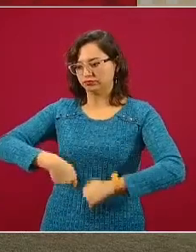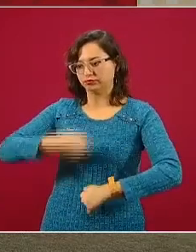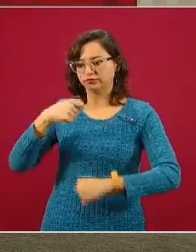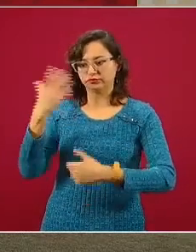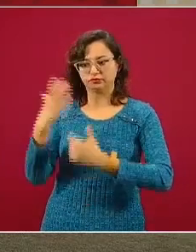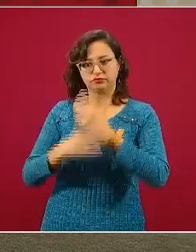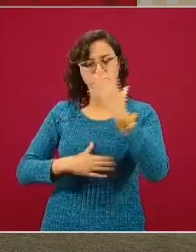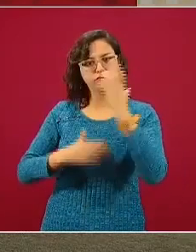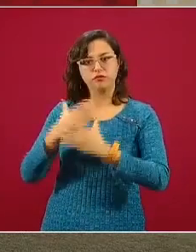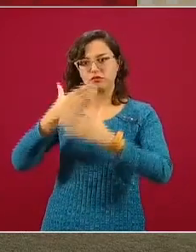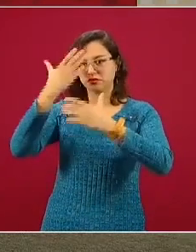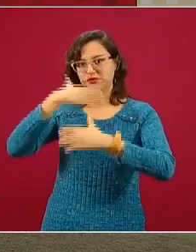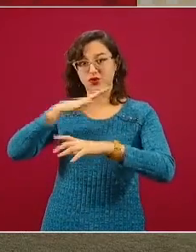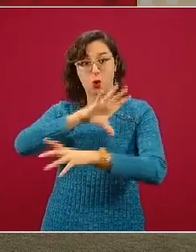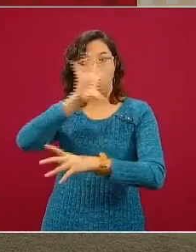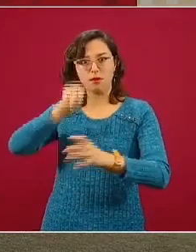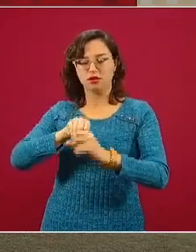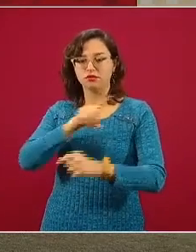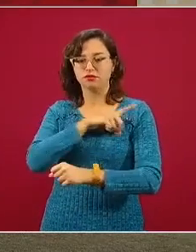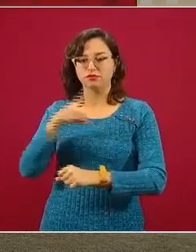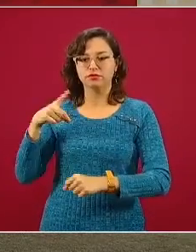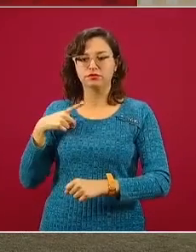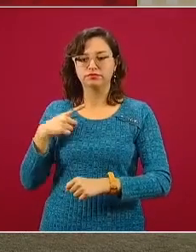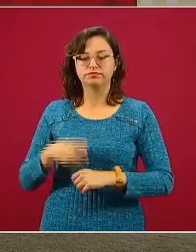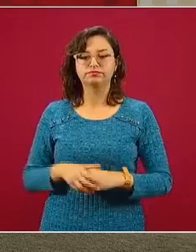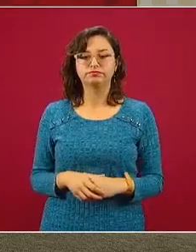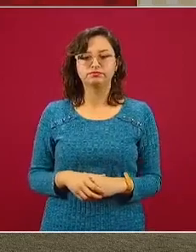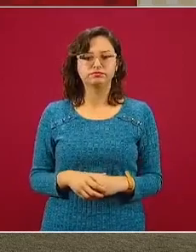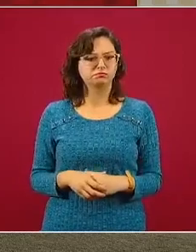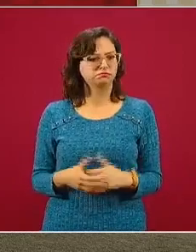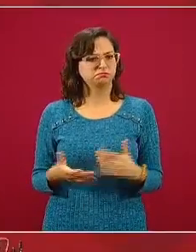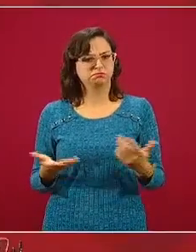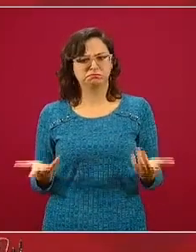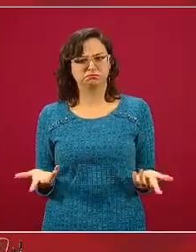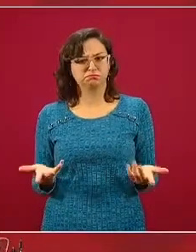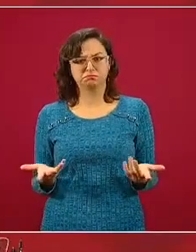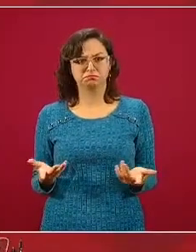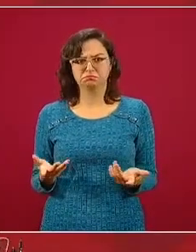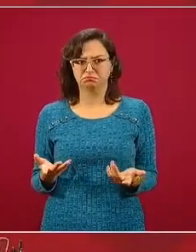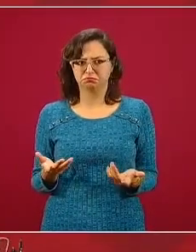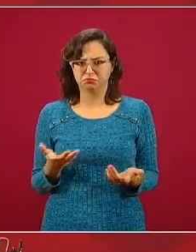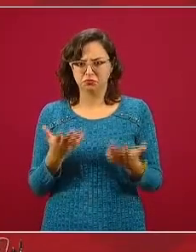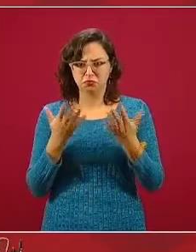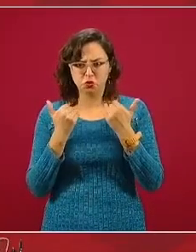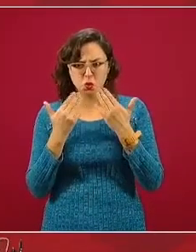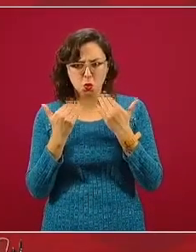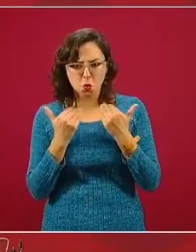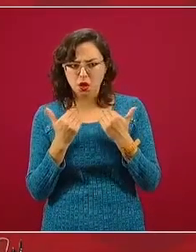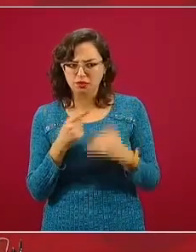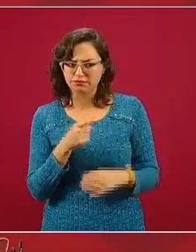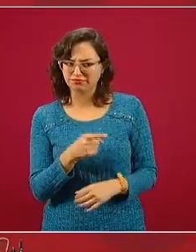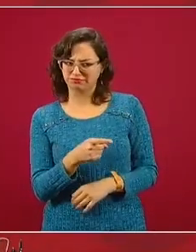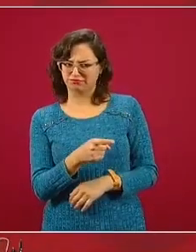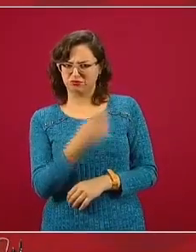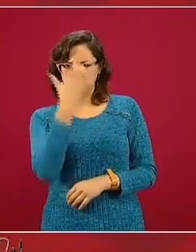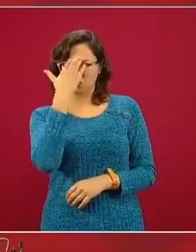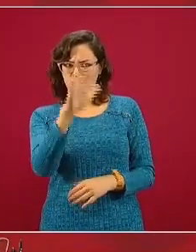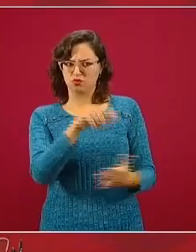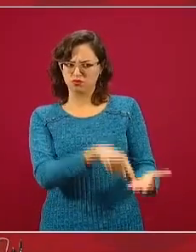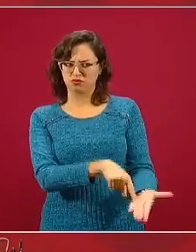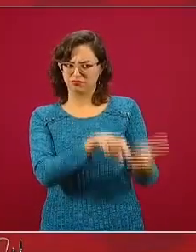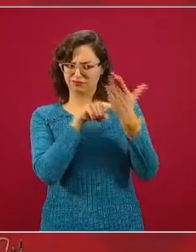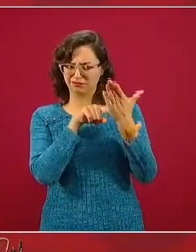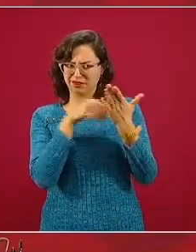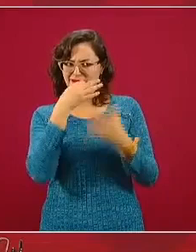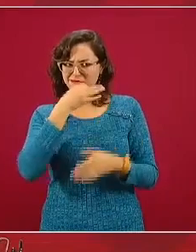sepan usar en forma correcta. Entonces, no hay razón por la que debiera ser así. No conozco el comunicado, no conozco, nadie me ha informado